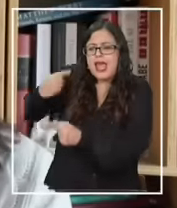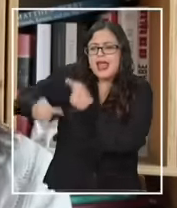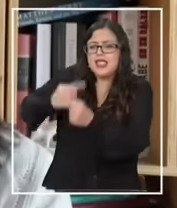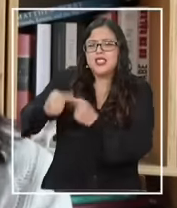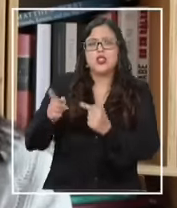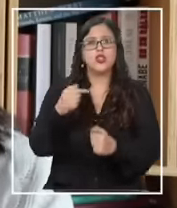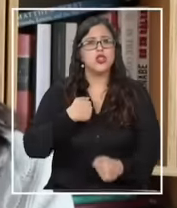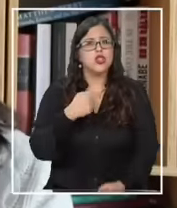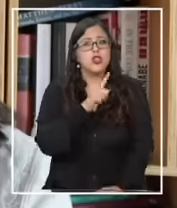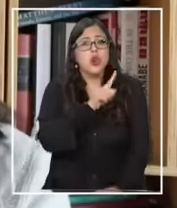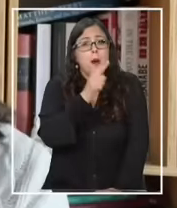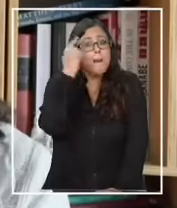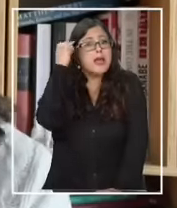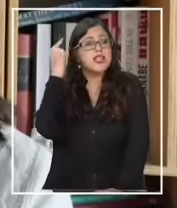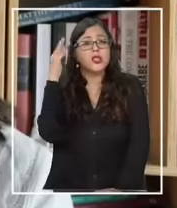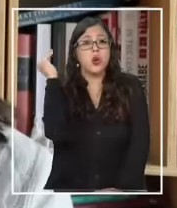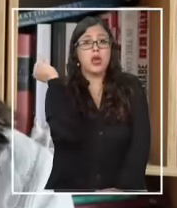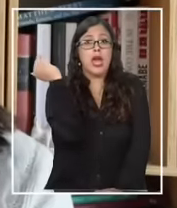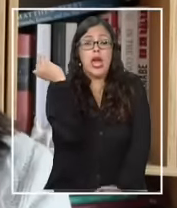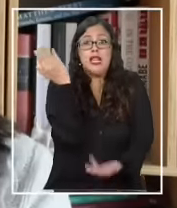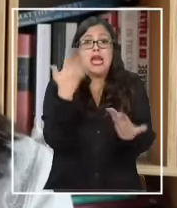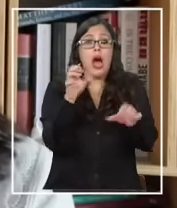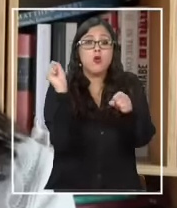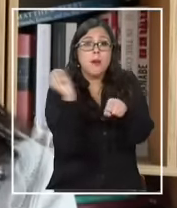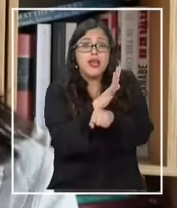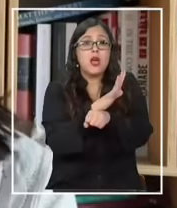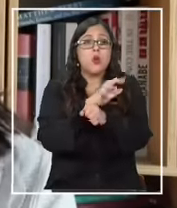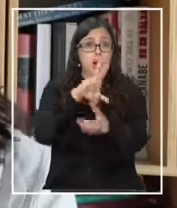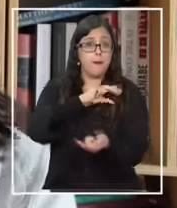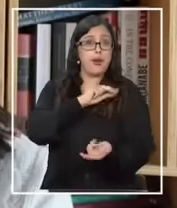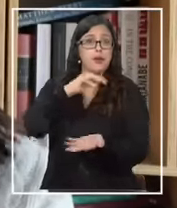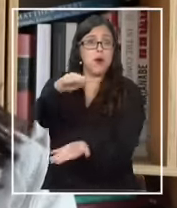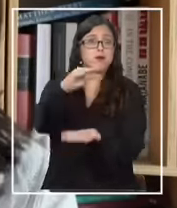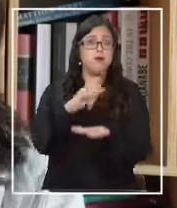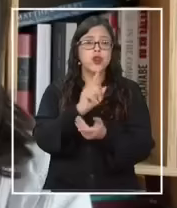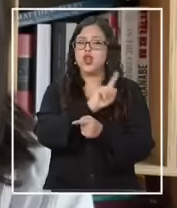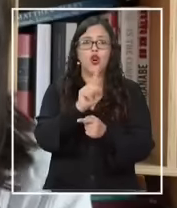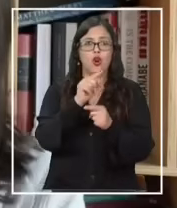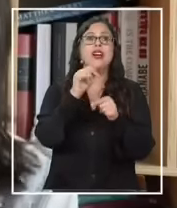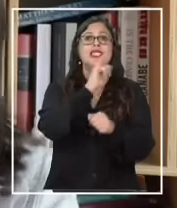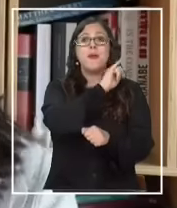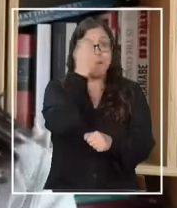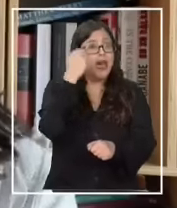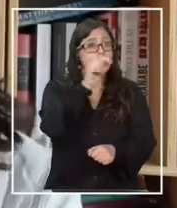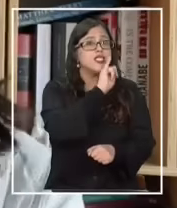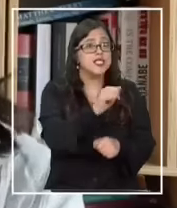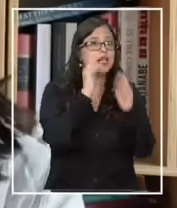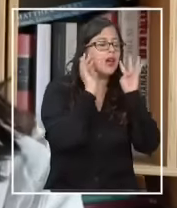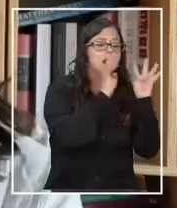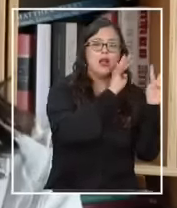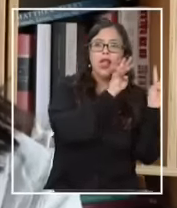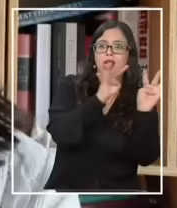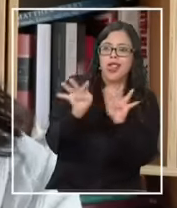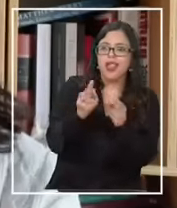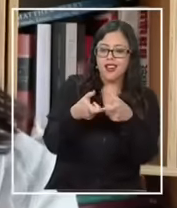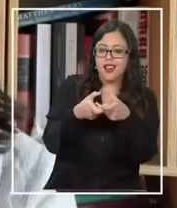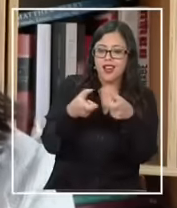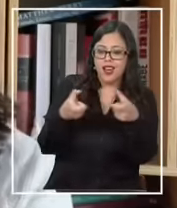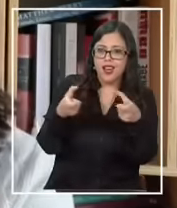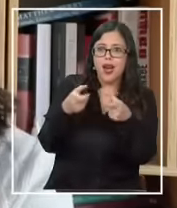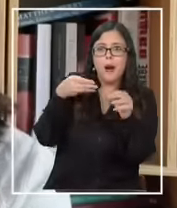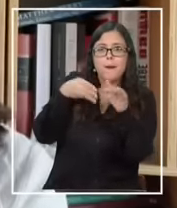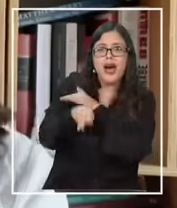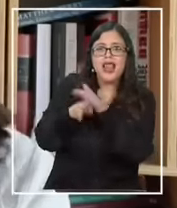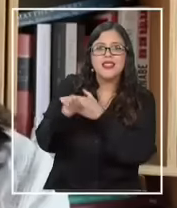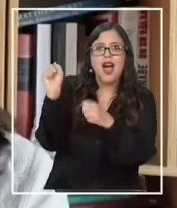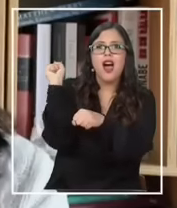aspirara tampoco a llevarse trofeos si a llevarse los ojos y cortes de entrada de todo el mundo y eso